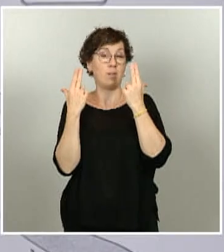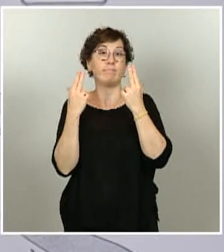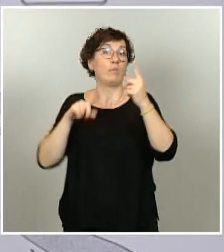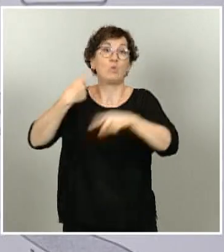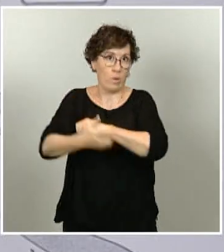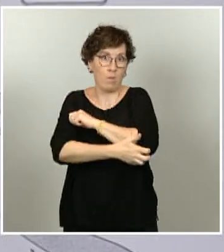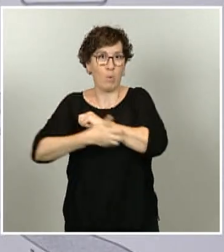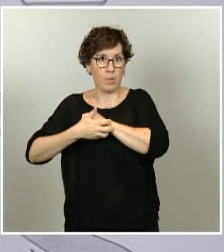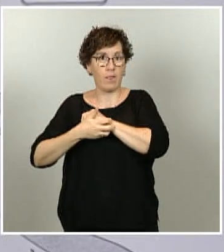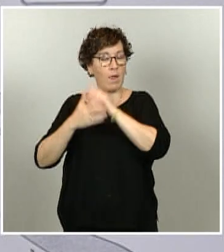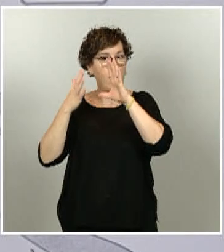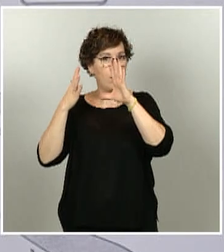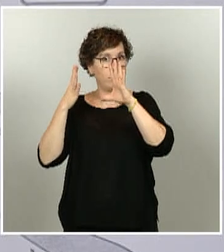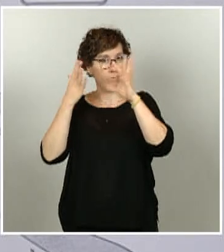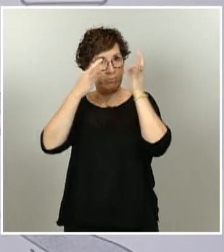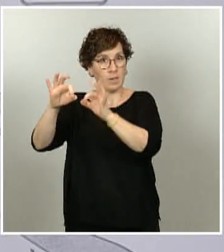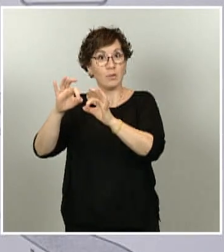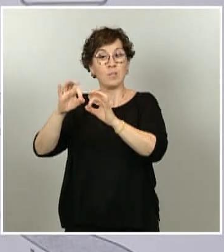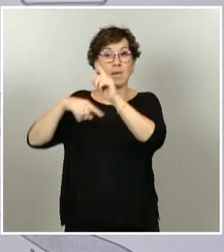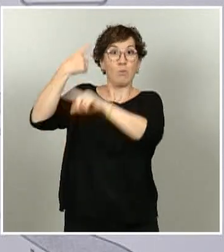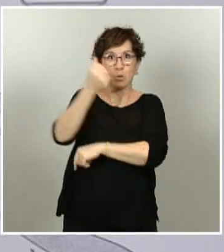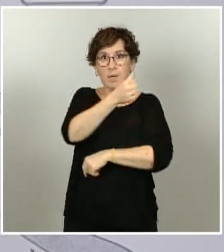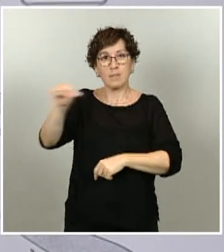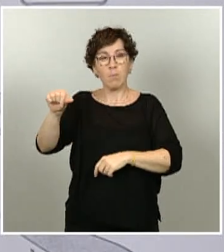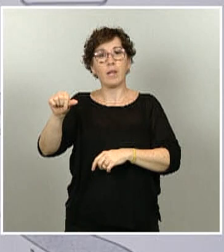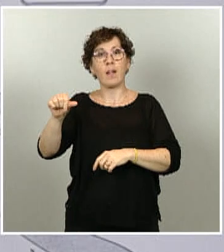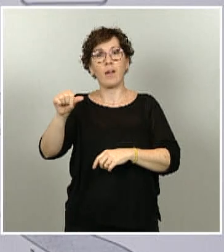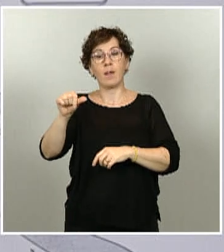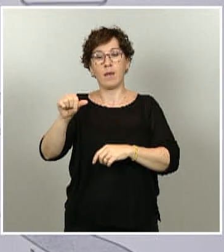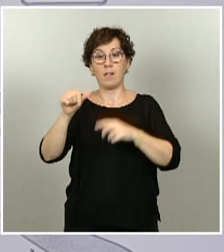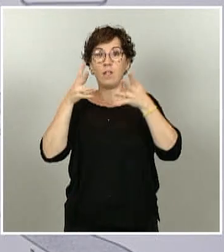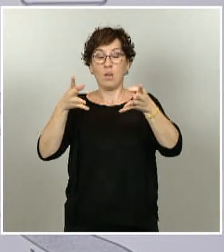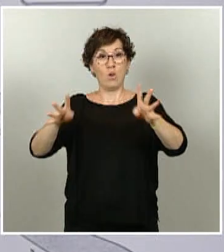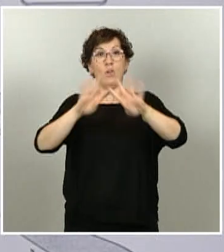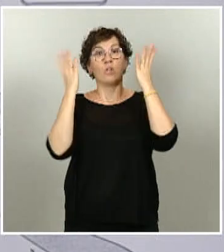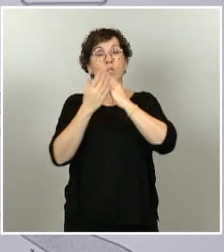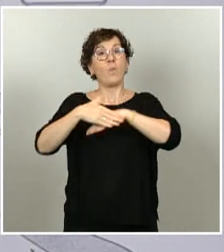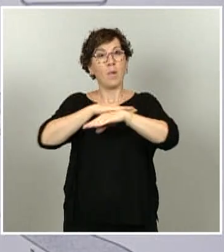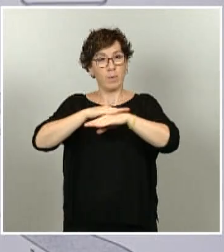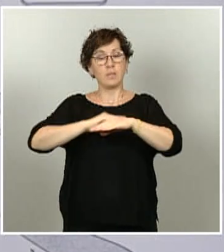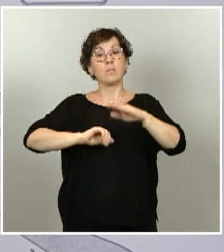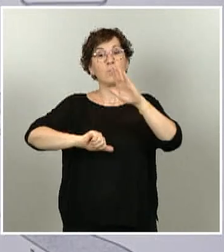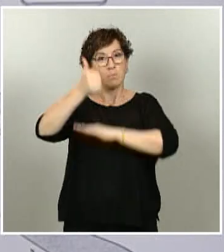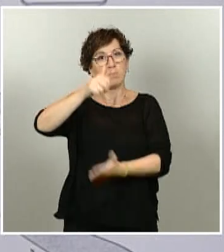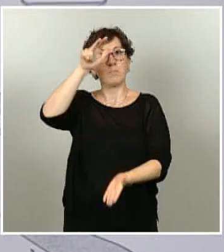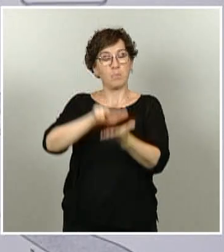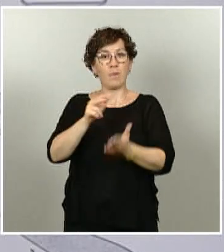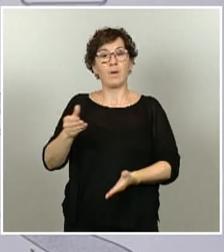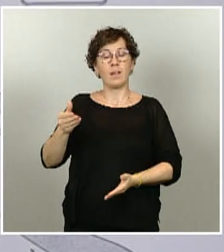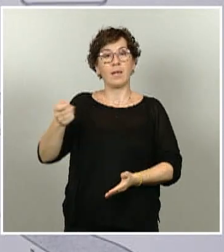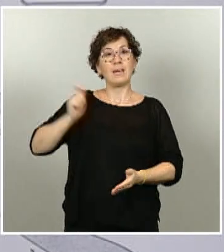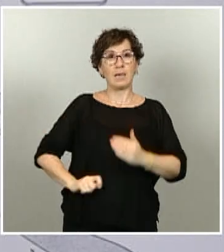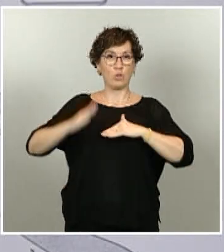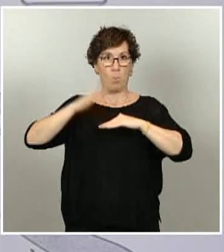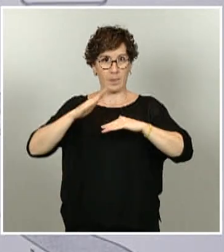eso, les anuncio que la próxima semana se aprobará en Consejo de Ministros el ingreso mínimo vital. Una medida histórica